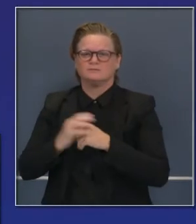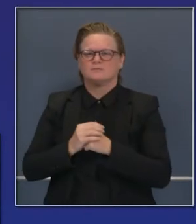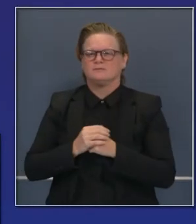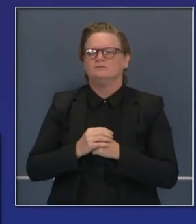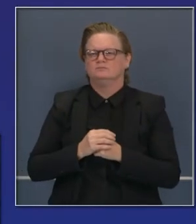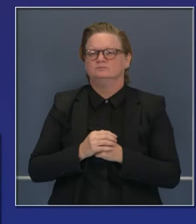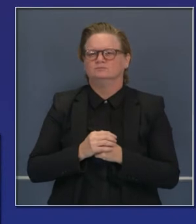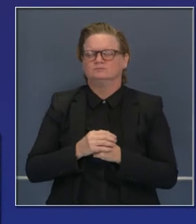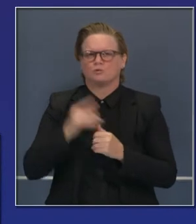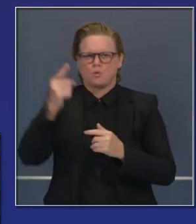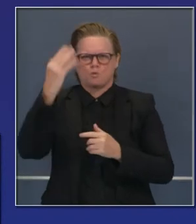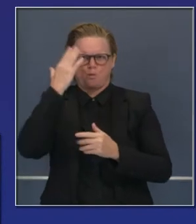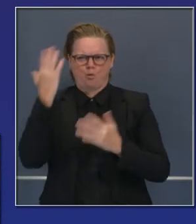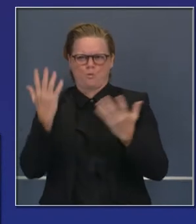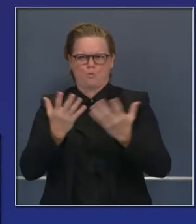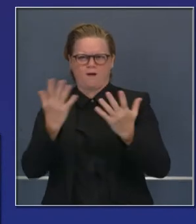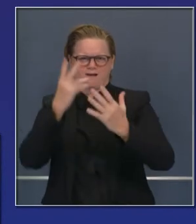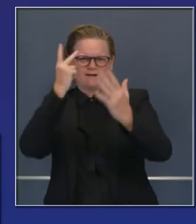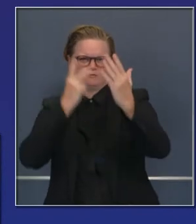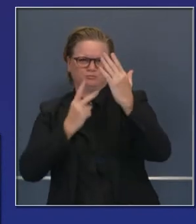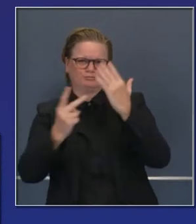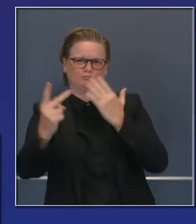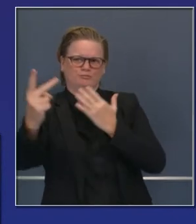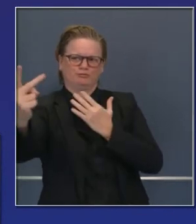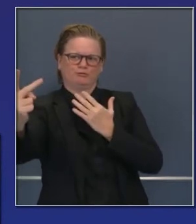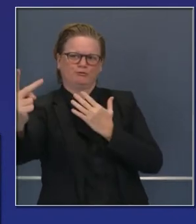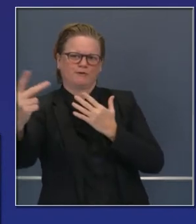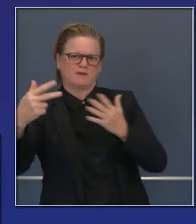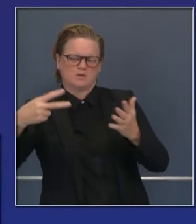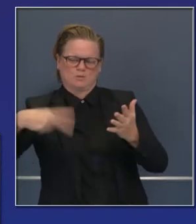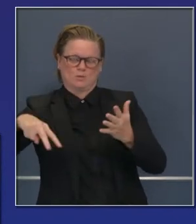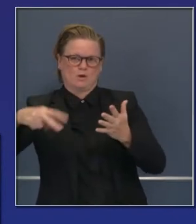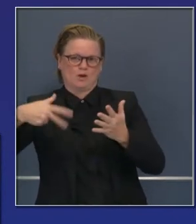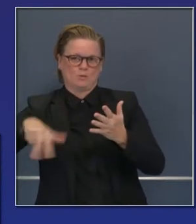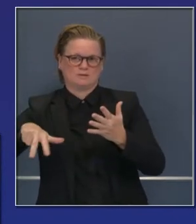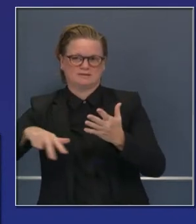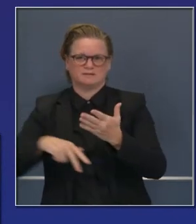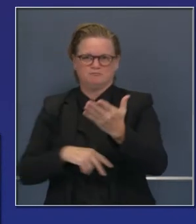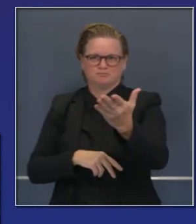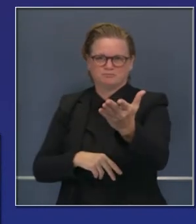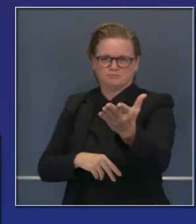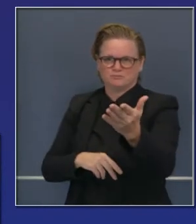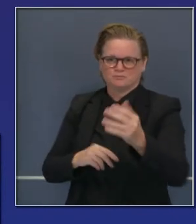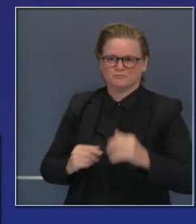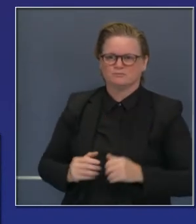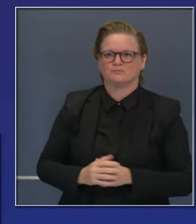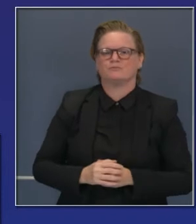salud, pueden ver aquí en esta transparencia lo que estamos proyectando en las próximas semanas.